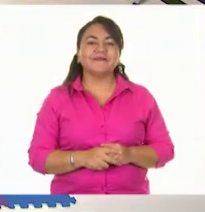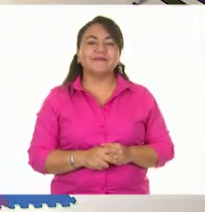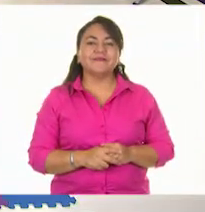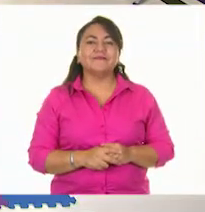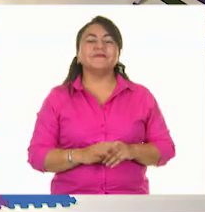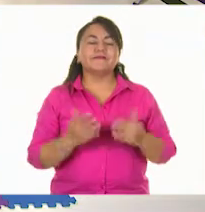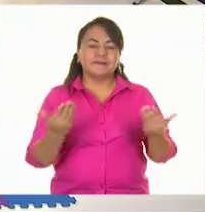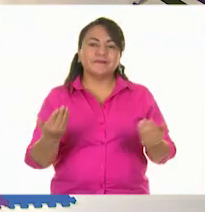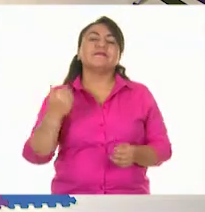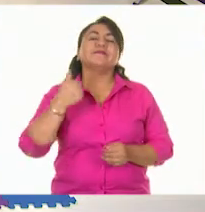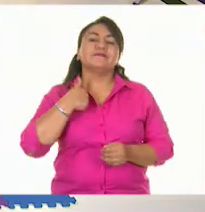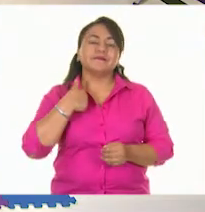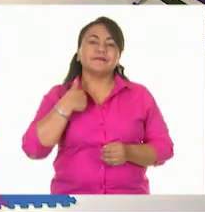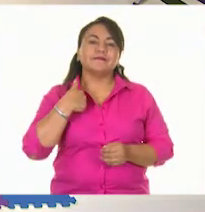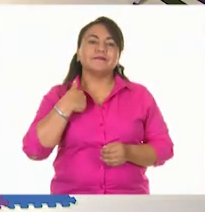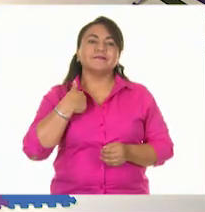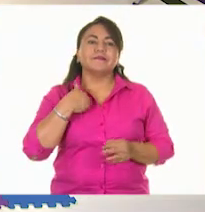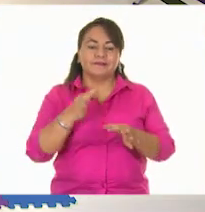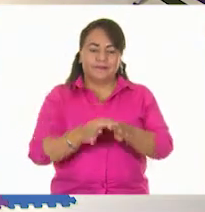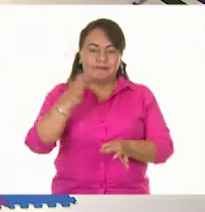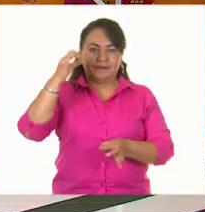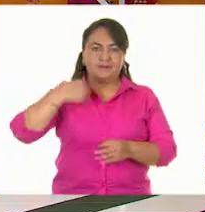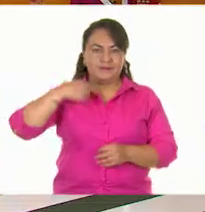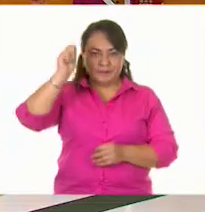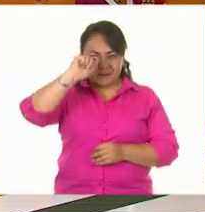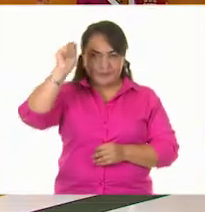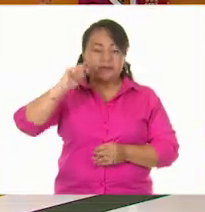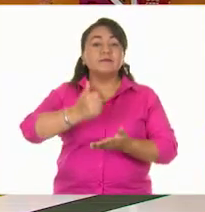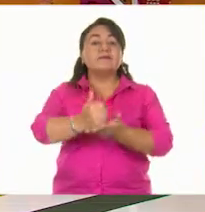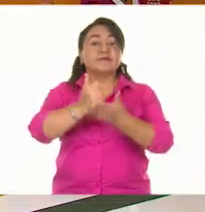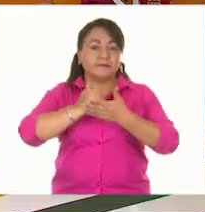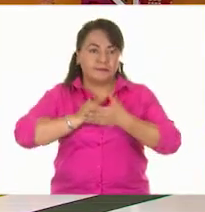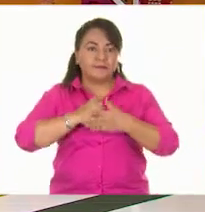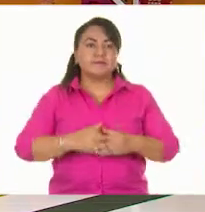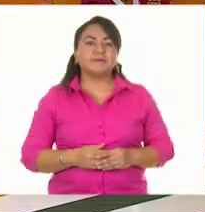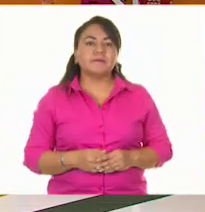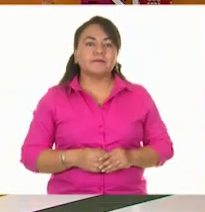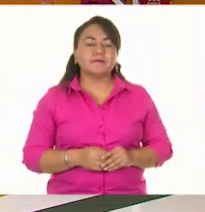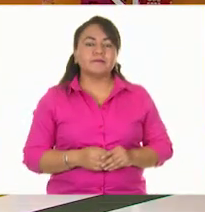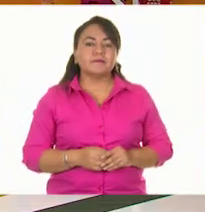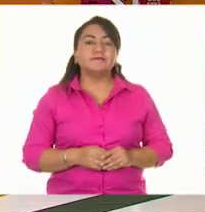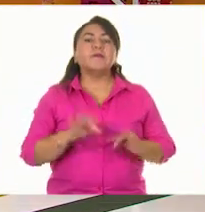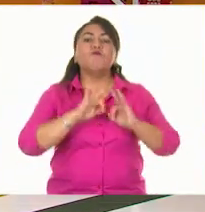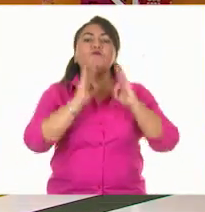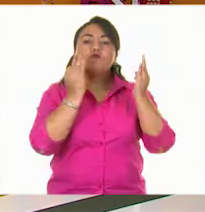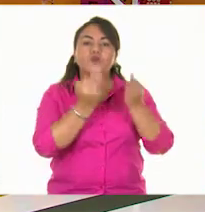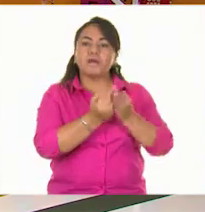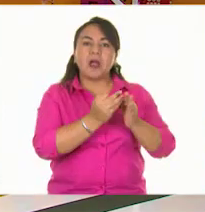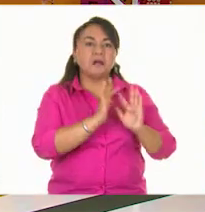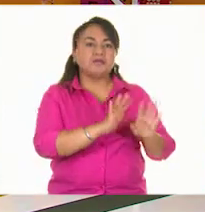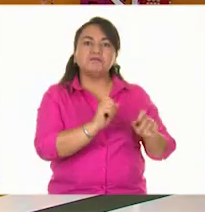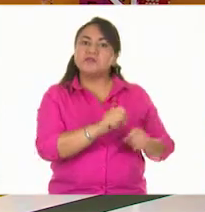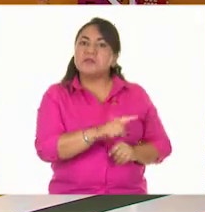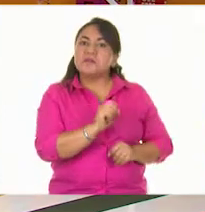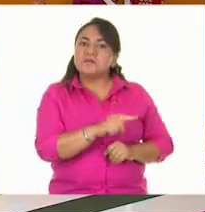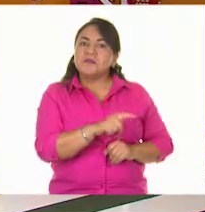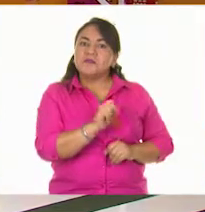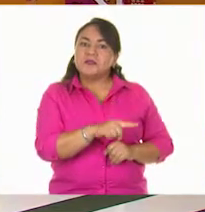Entonces, voy a tomar mi plumón y ayúdenme a escribir. Tiene forma definida.